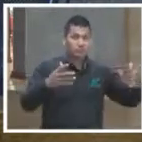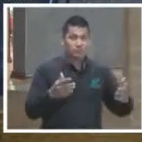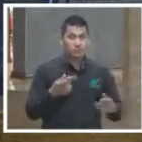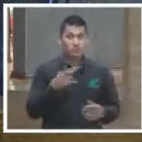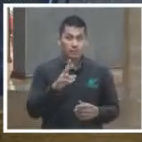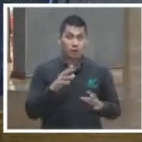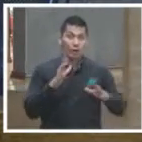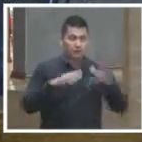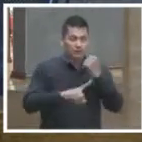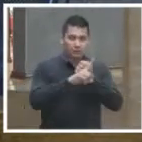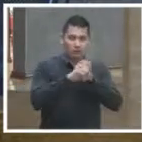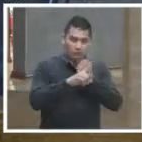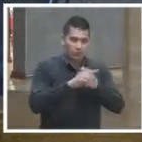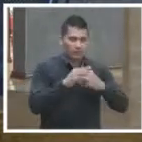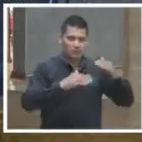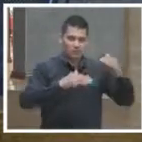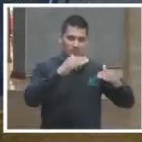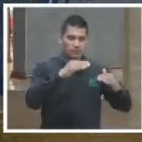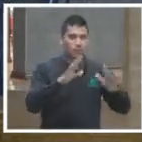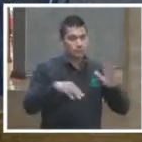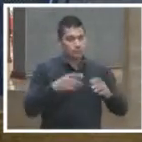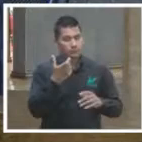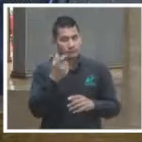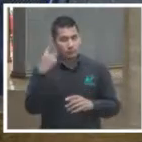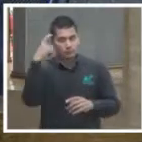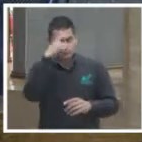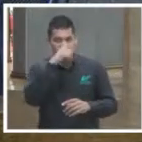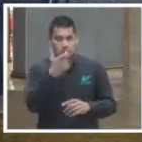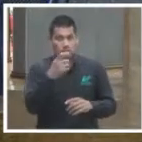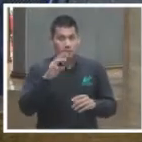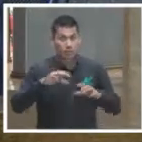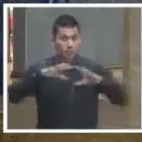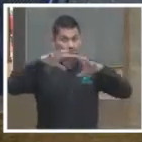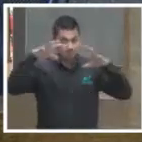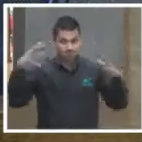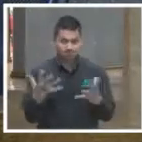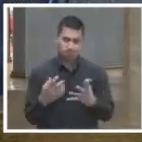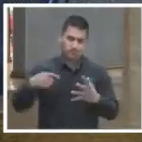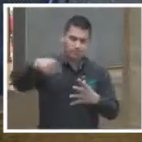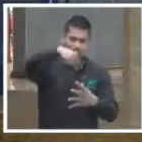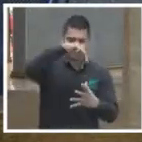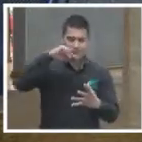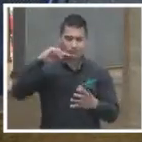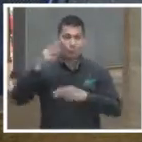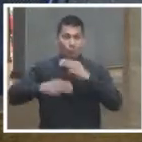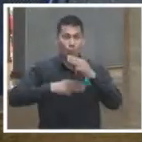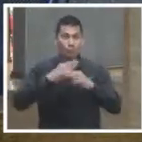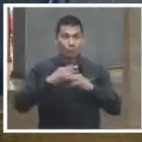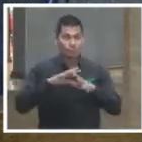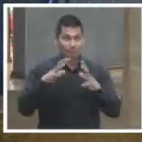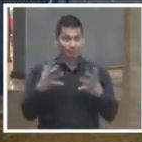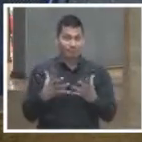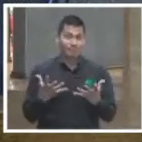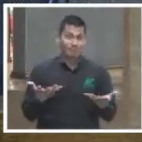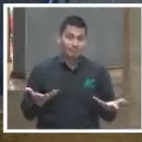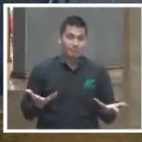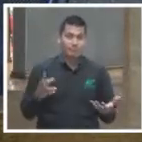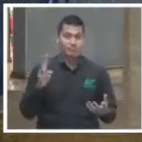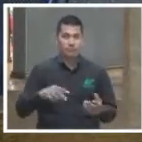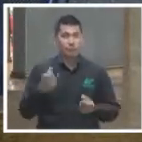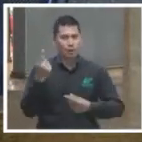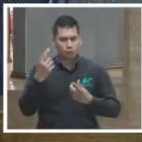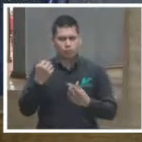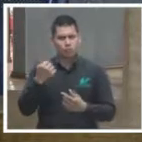fundamentalmente una gran crisis económica, hablo a nivel mundial y hablo hasta de los más sólidos en ese sentido,